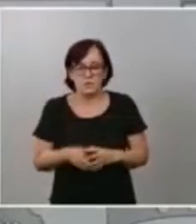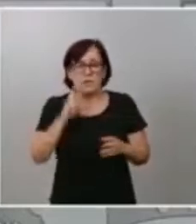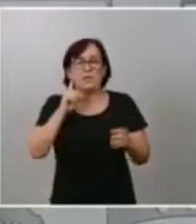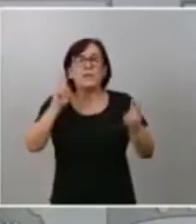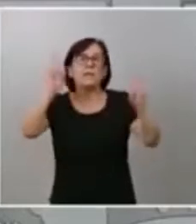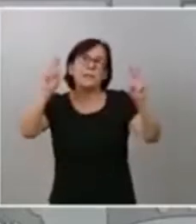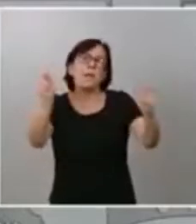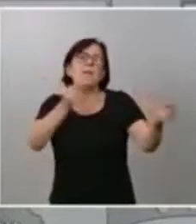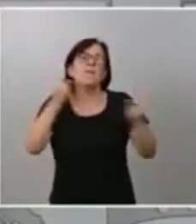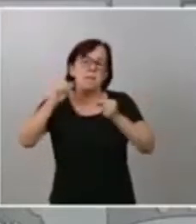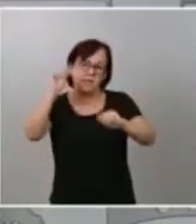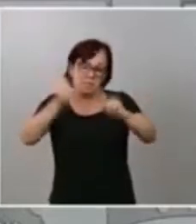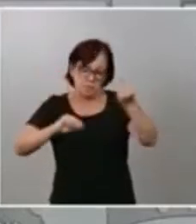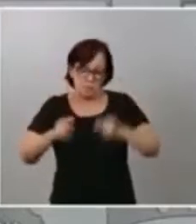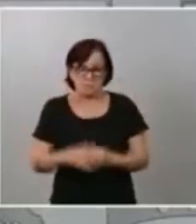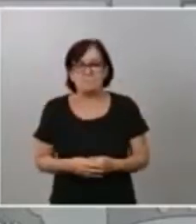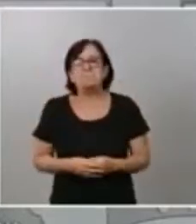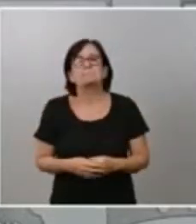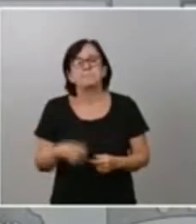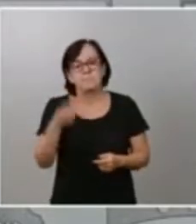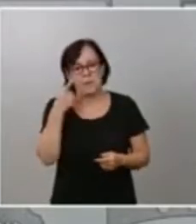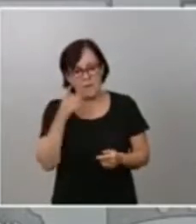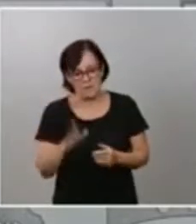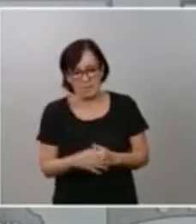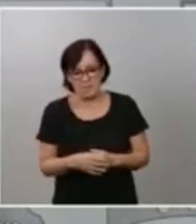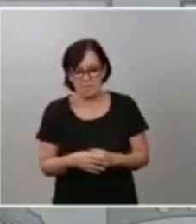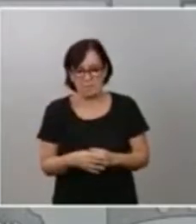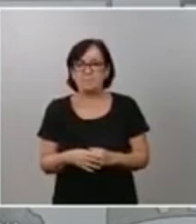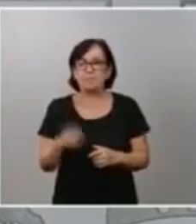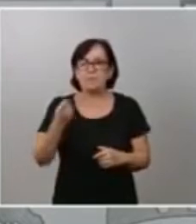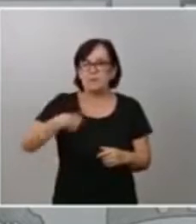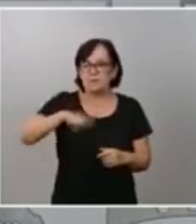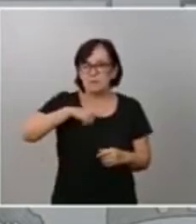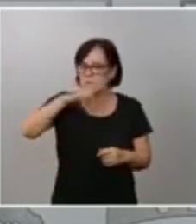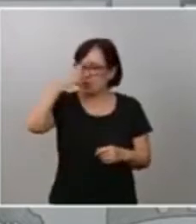vamos a ver. Yo creo que todos somos muy conscientes